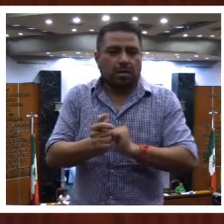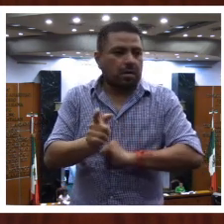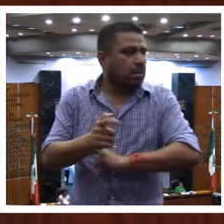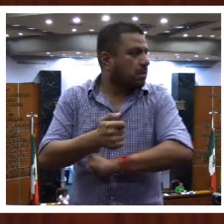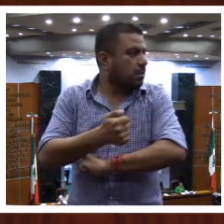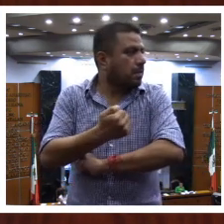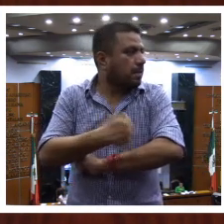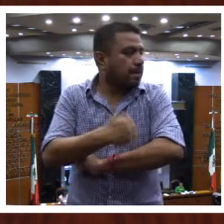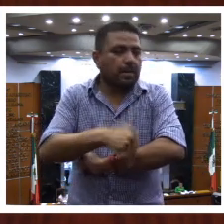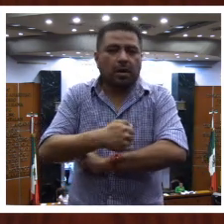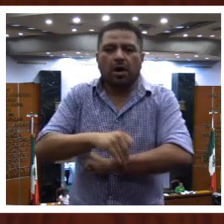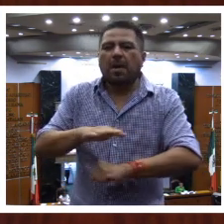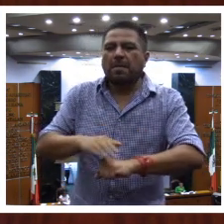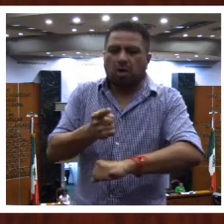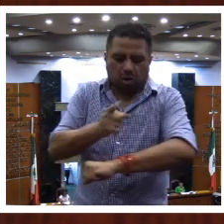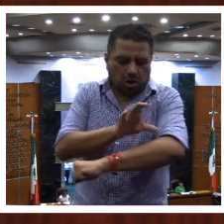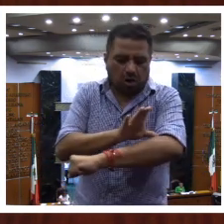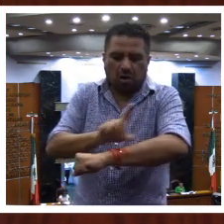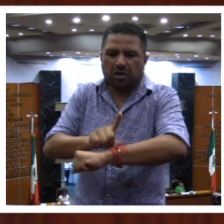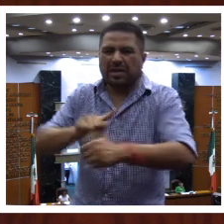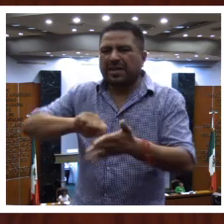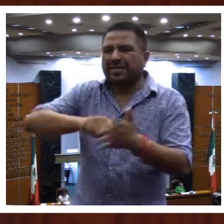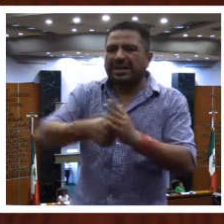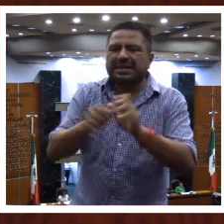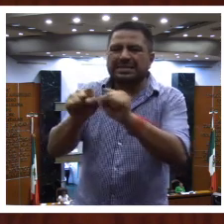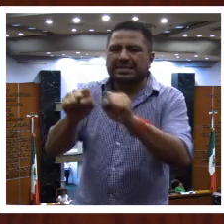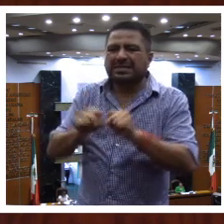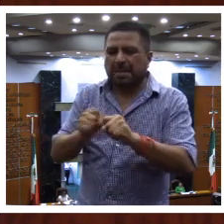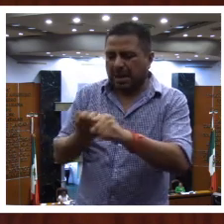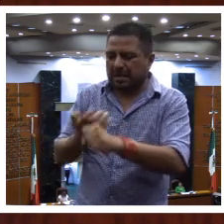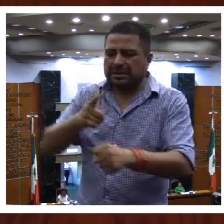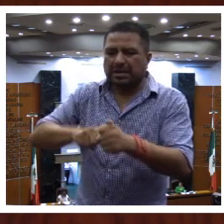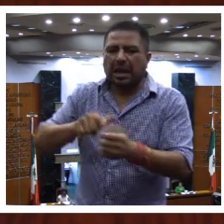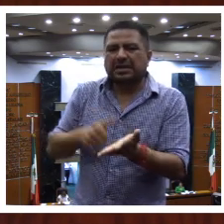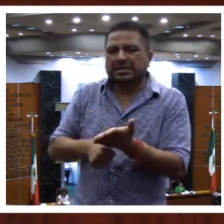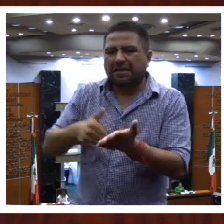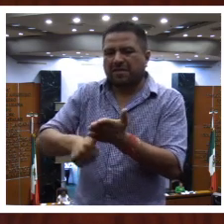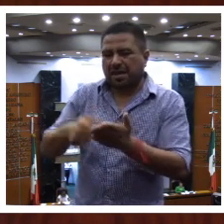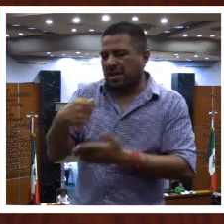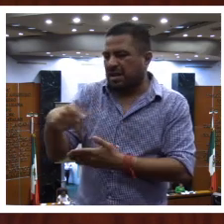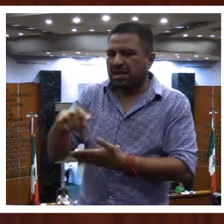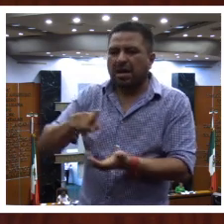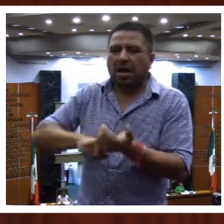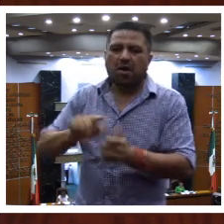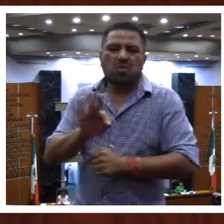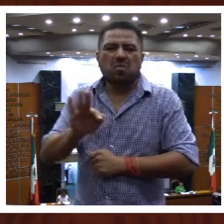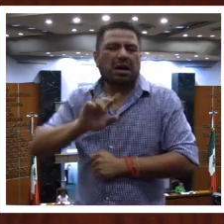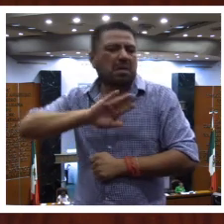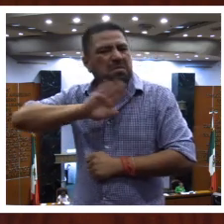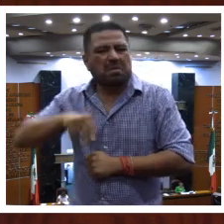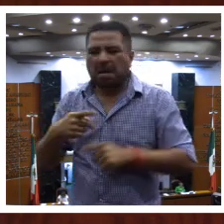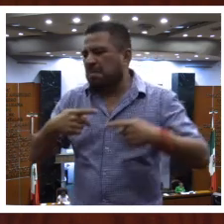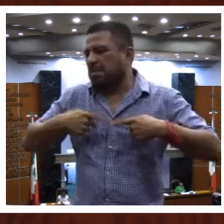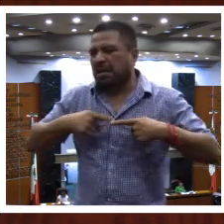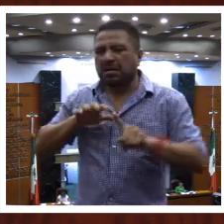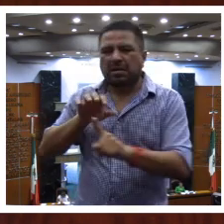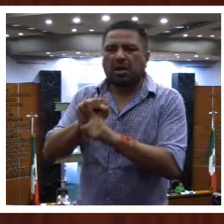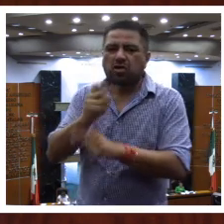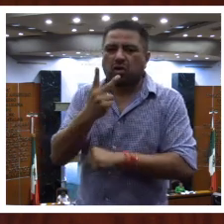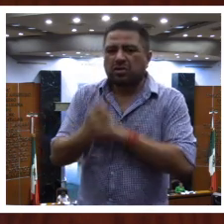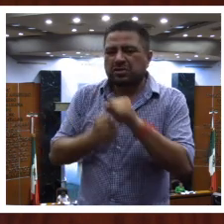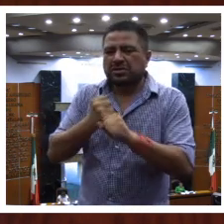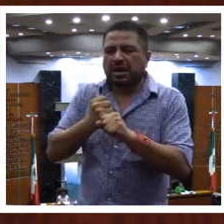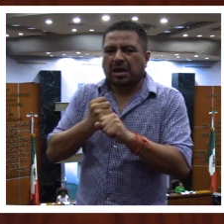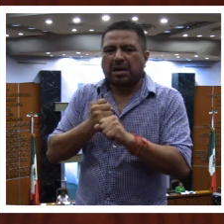por el coordinador técnico del sistema estatal del registro civil cuando el fallecimiento rebase dos